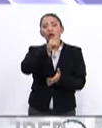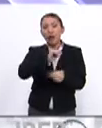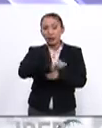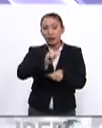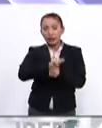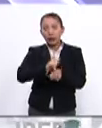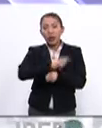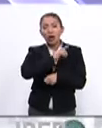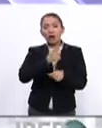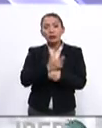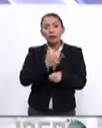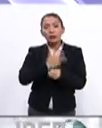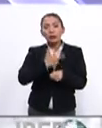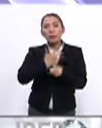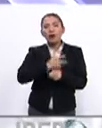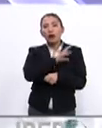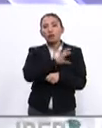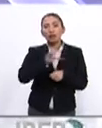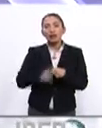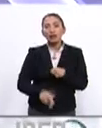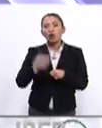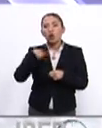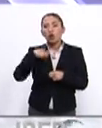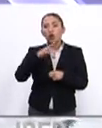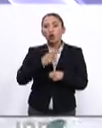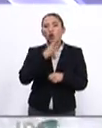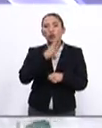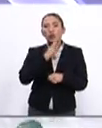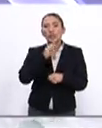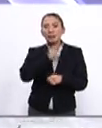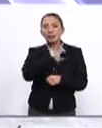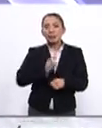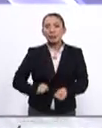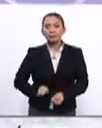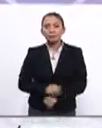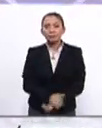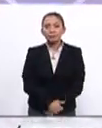Argentina, Guatemala, Costa Rica, Panamá, Honduras y El Salvador.